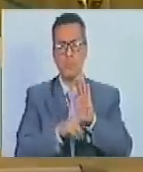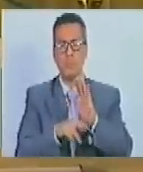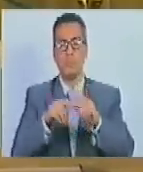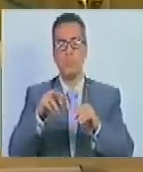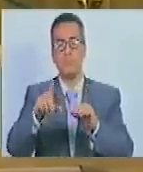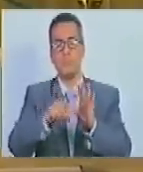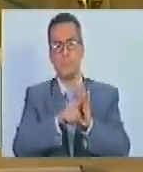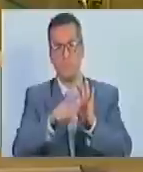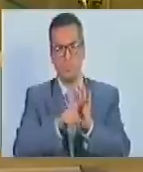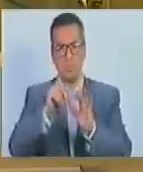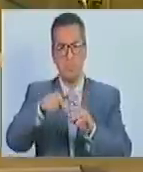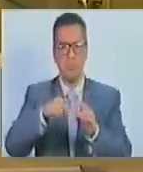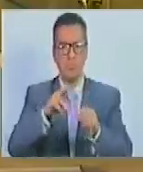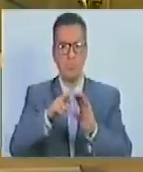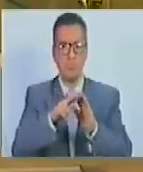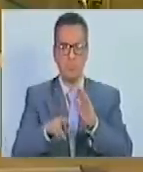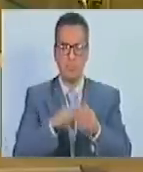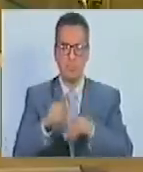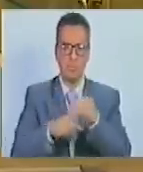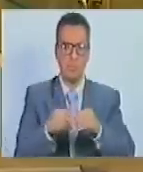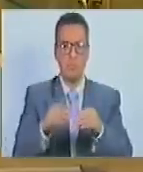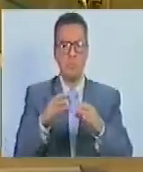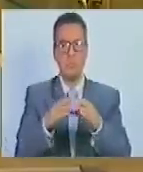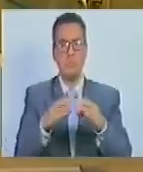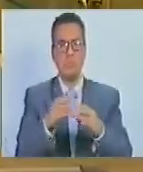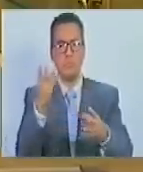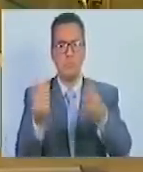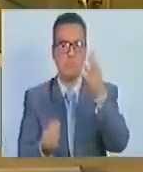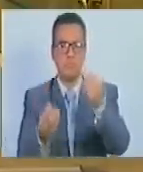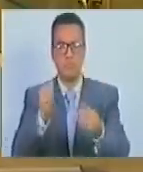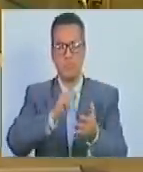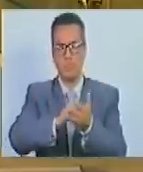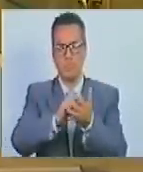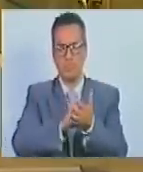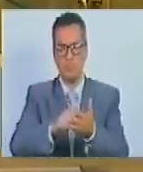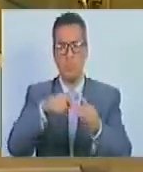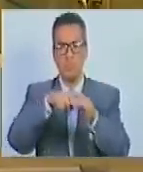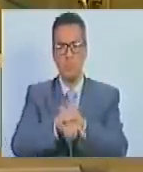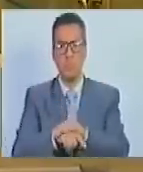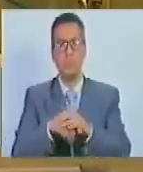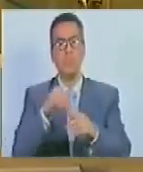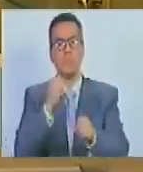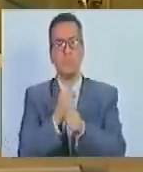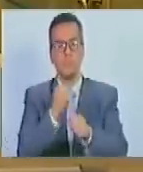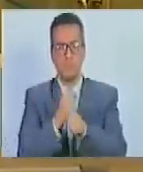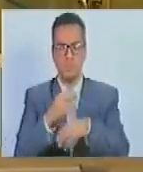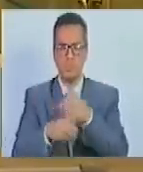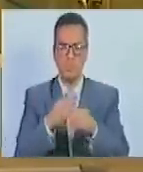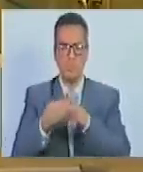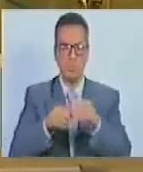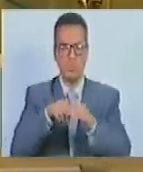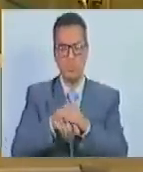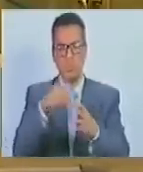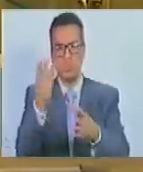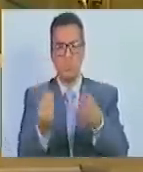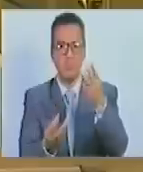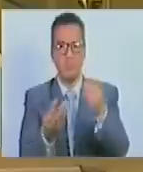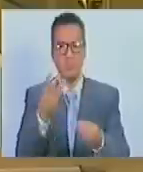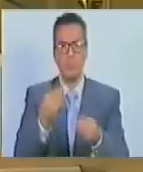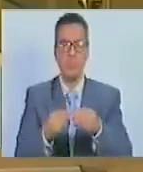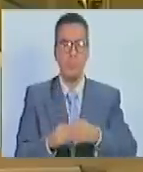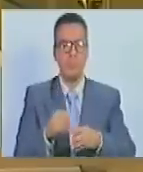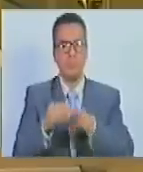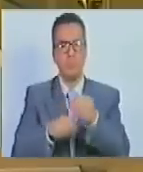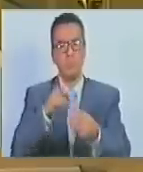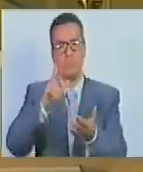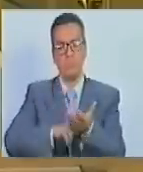resoluciones, así como los estatutos del Consejo Comunal, el reglamento interno de funcionamiento de las instancias del Consejo Comunal y las que